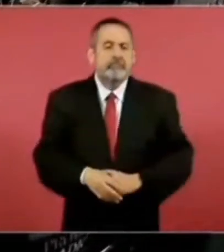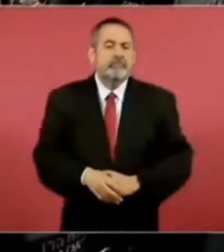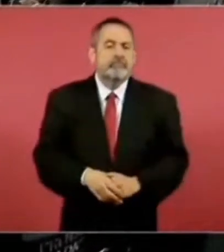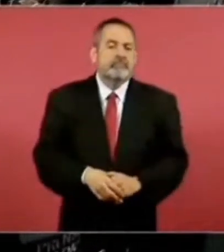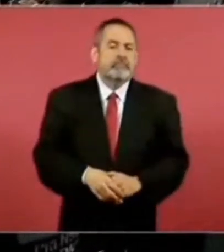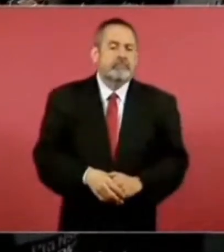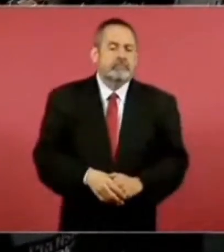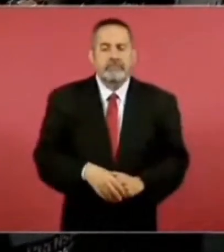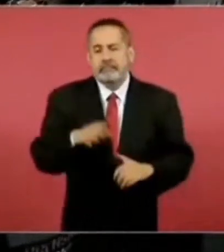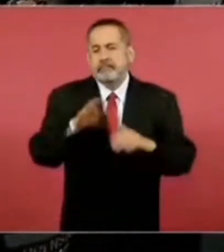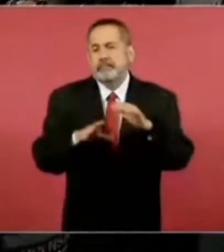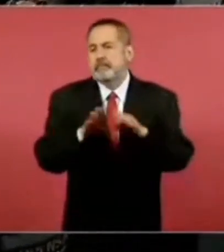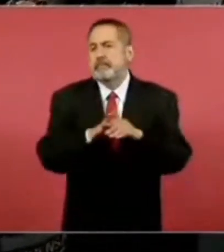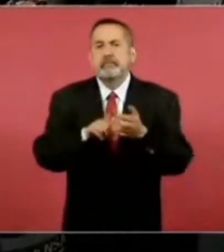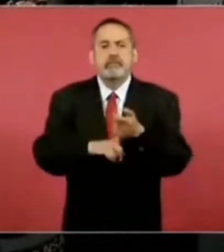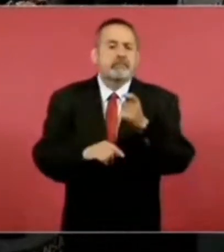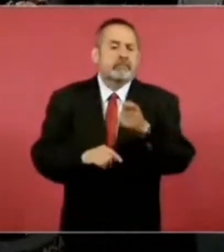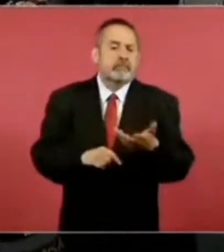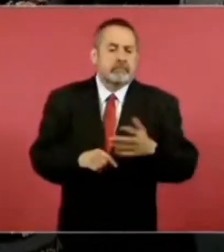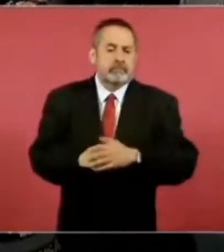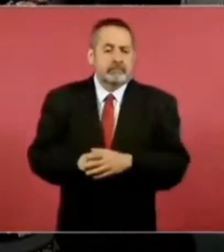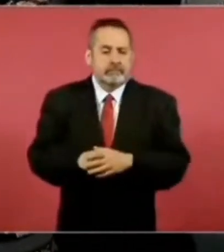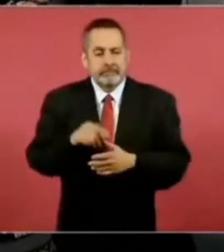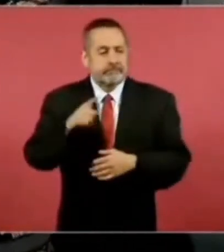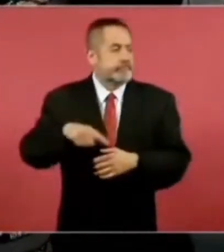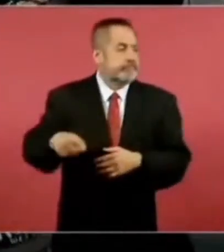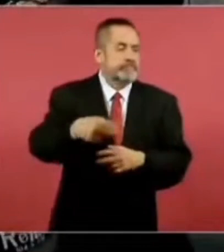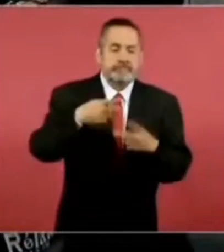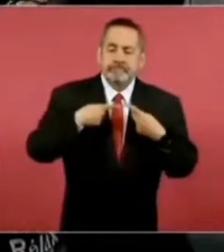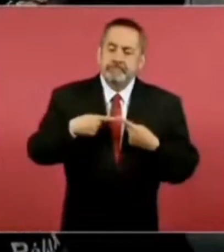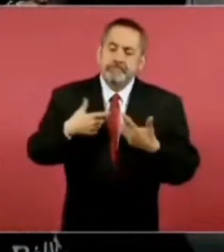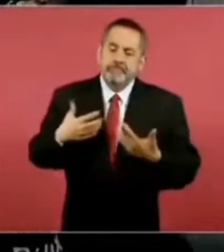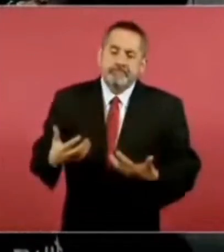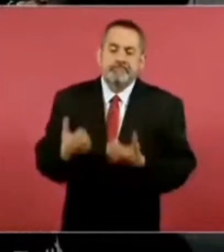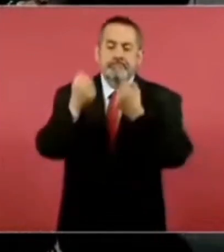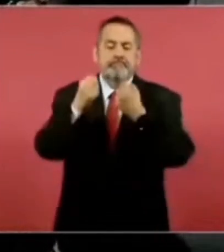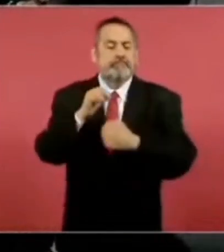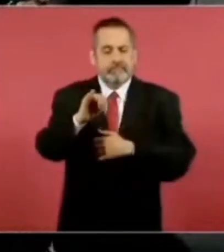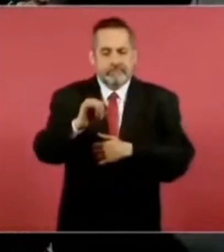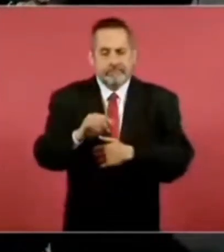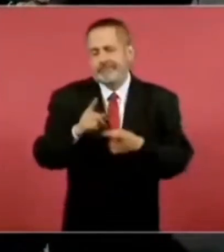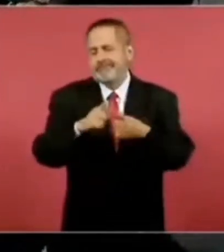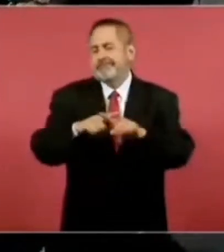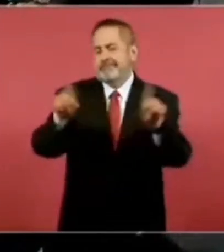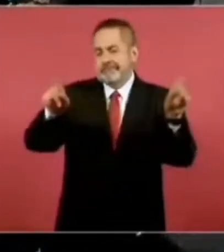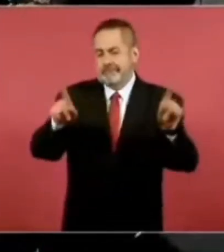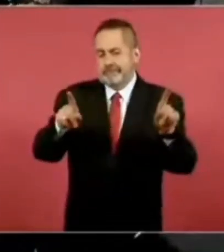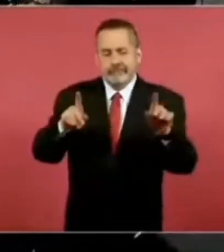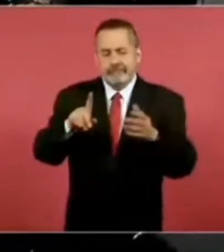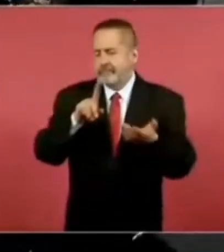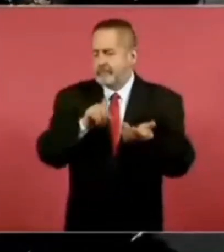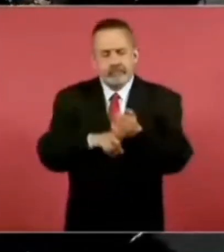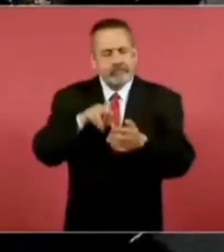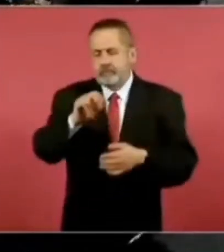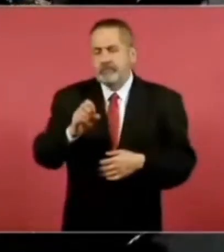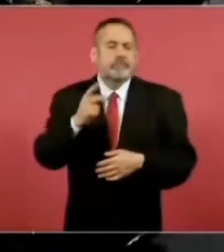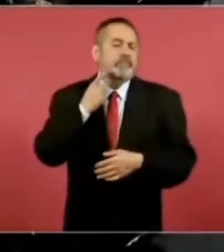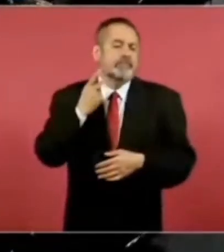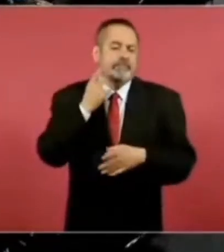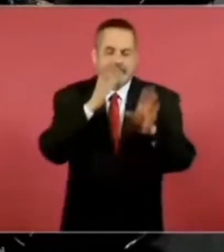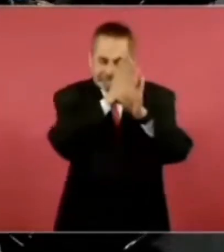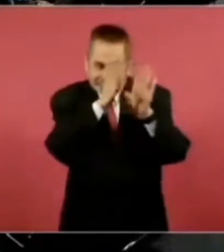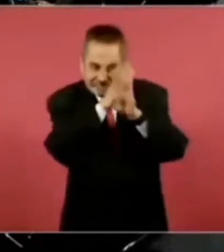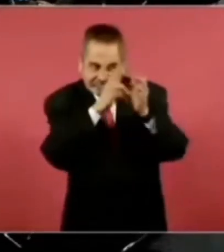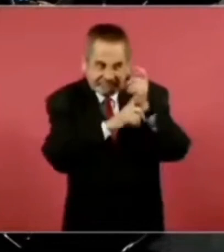Cuando se trata de salvar vidas, pero no tiene nada que ver con la parte política. O nosotros